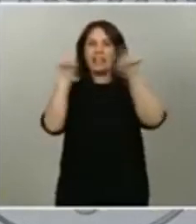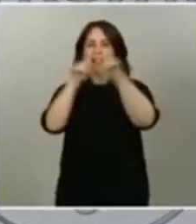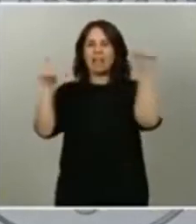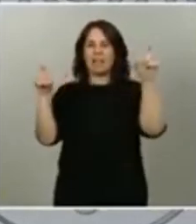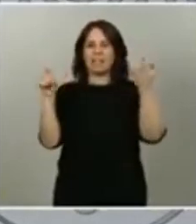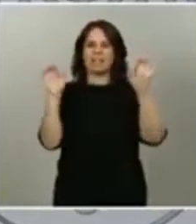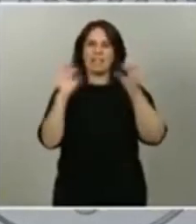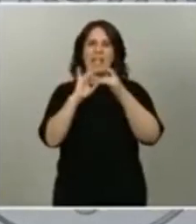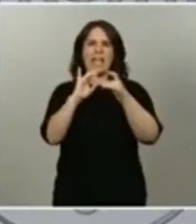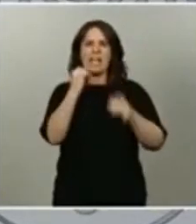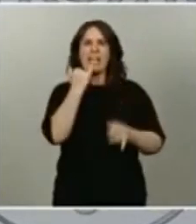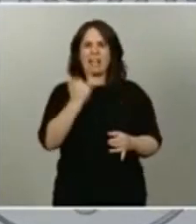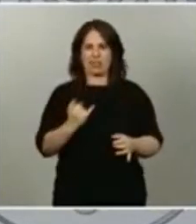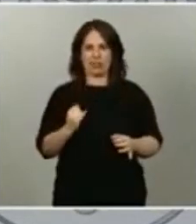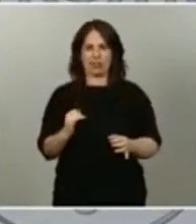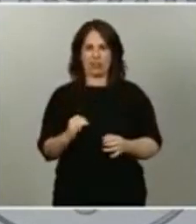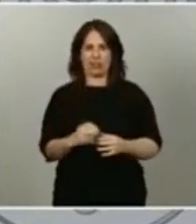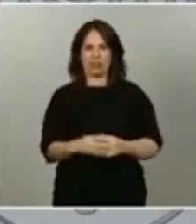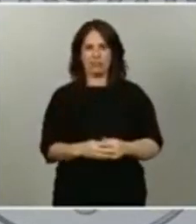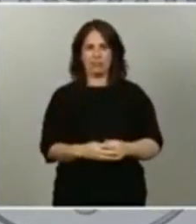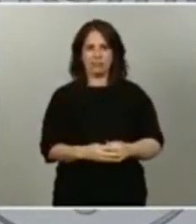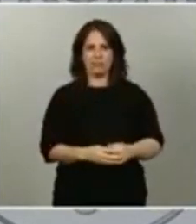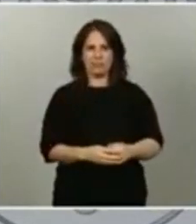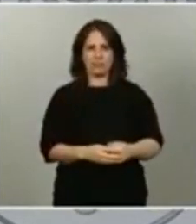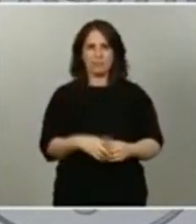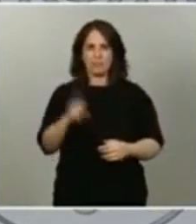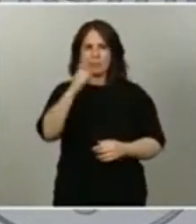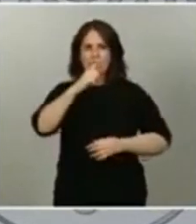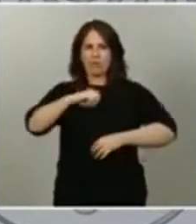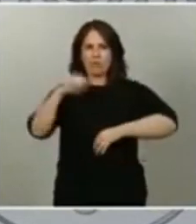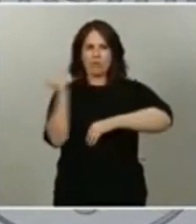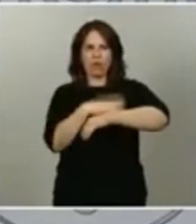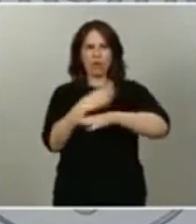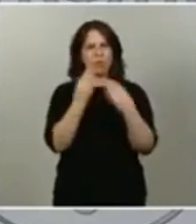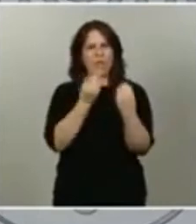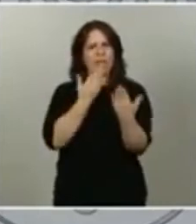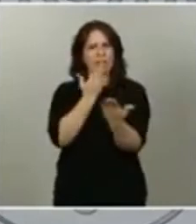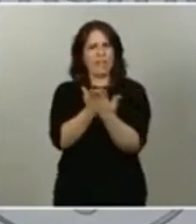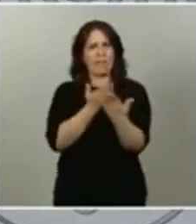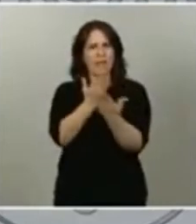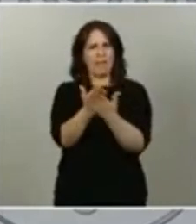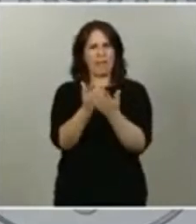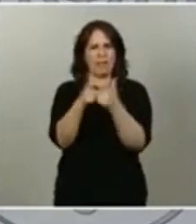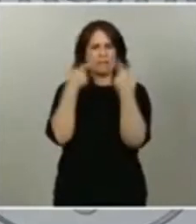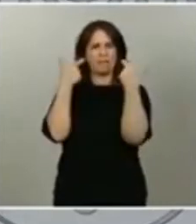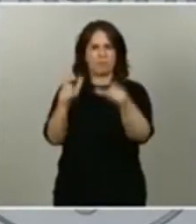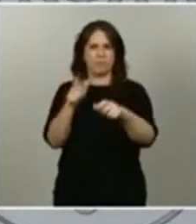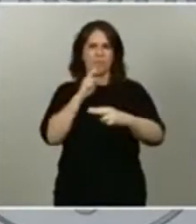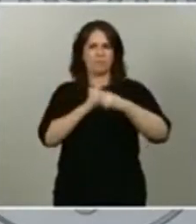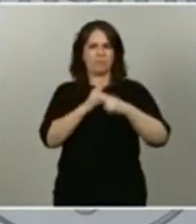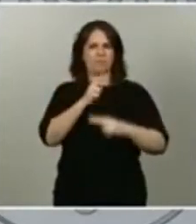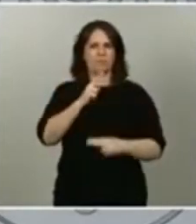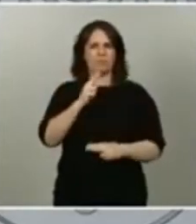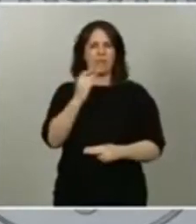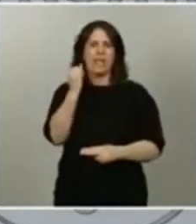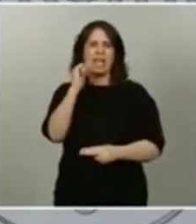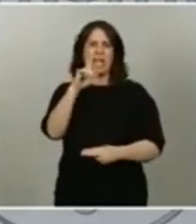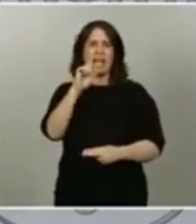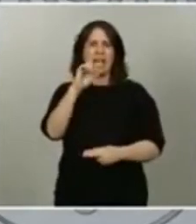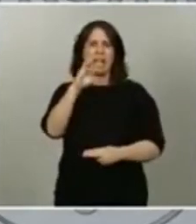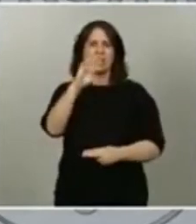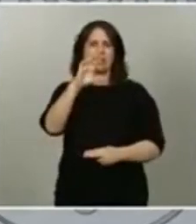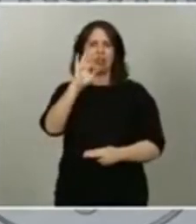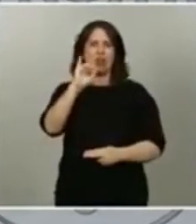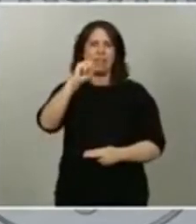se trata de un fondo muy demandado por el sector electrointensivo y que garantiza la cobertura del Estado